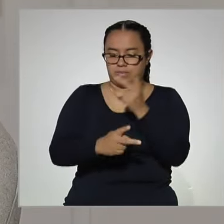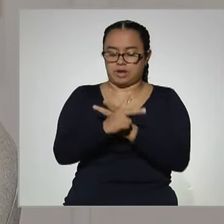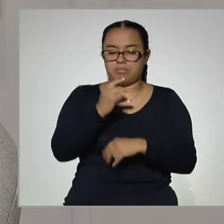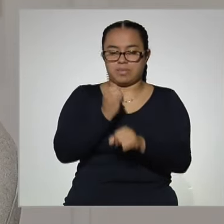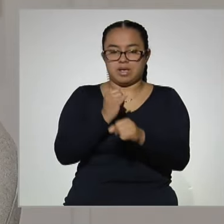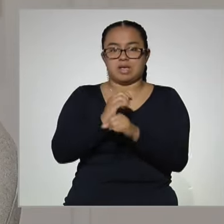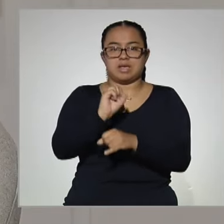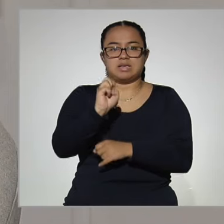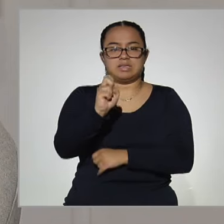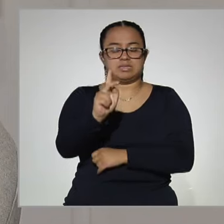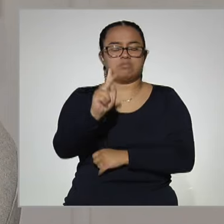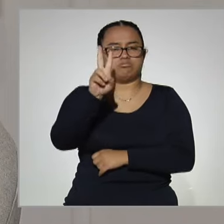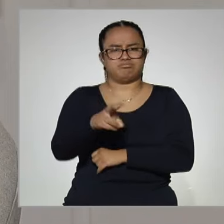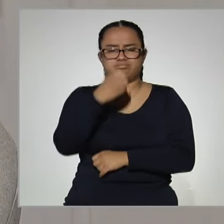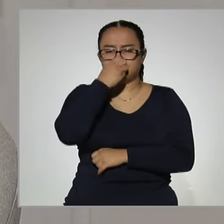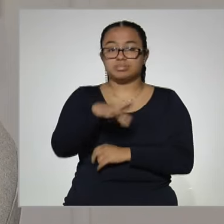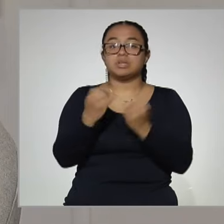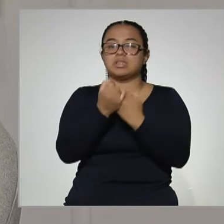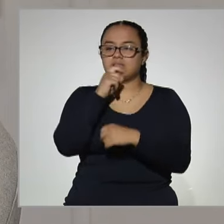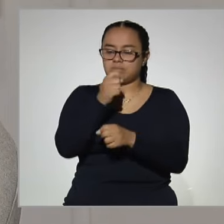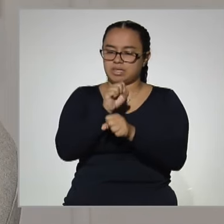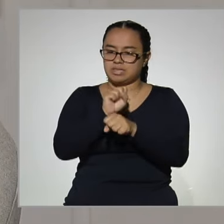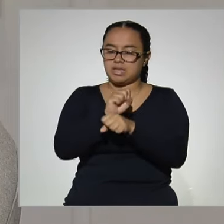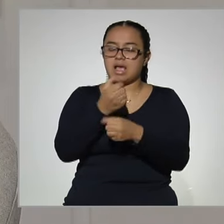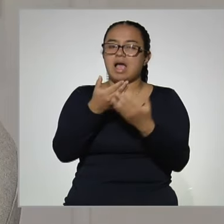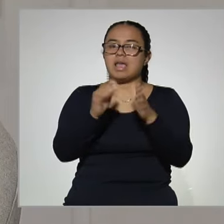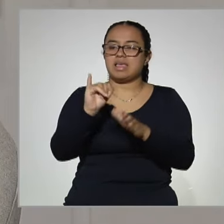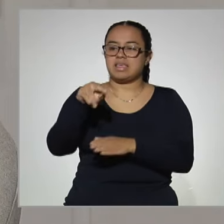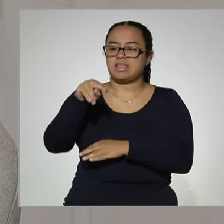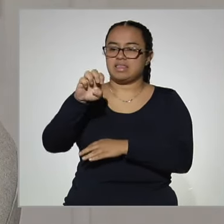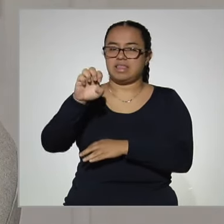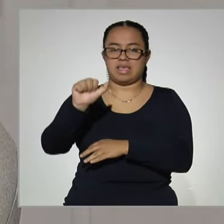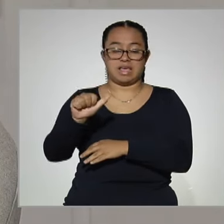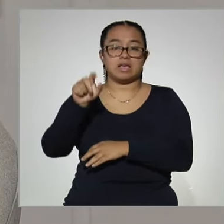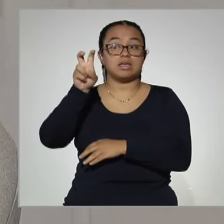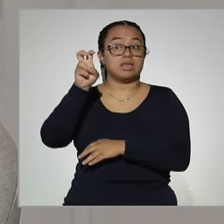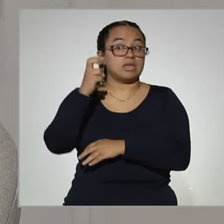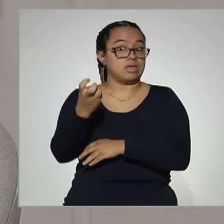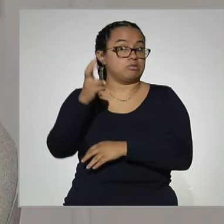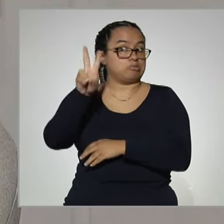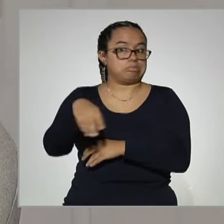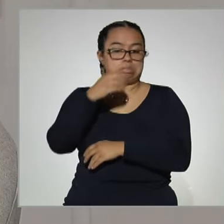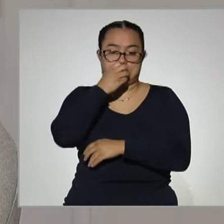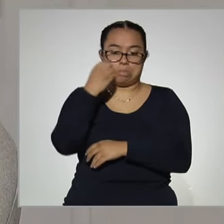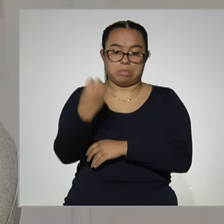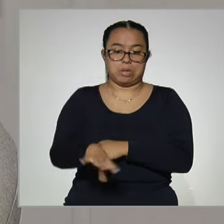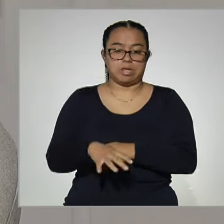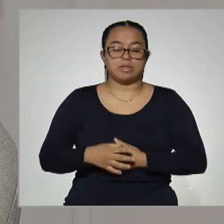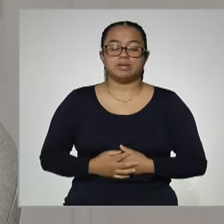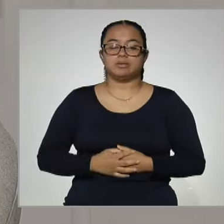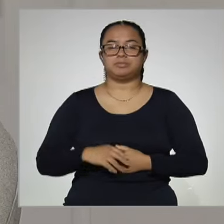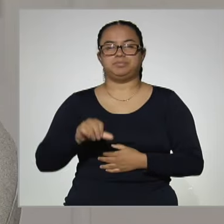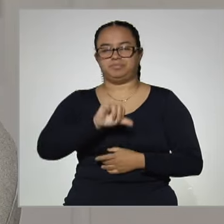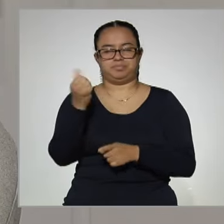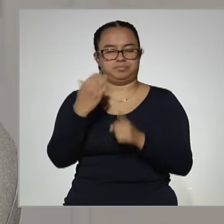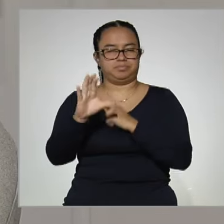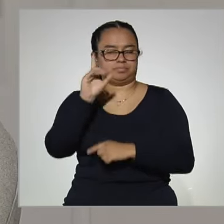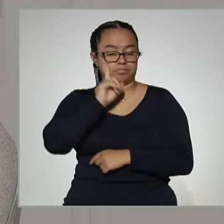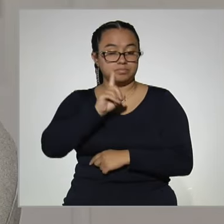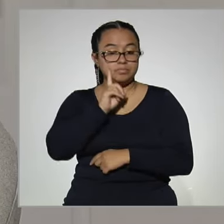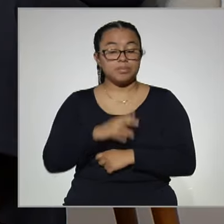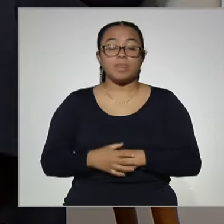pareció bien padre. También estudié en la secundaria abierta en el INEA, que también me pareció muy padre. Angie R nos dice,